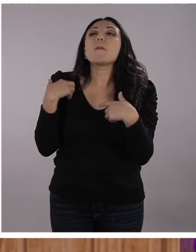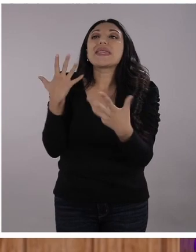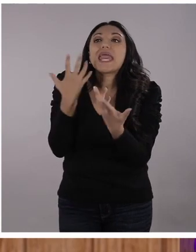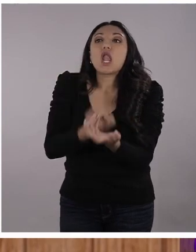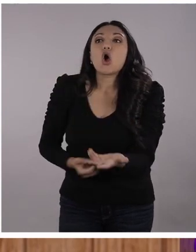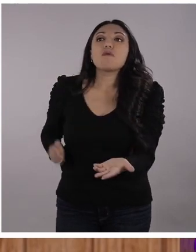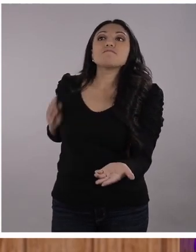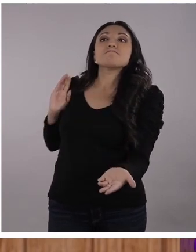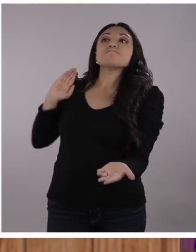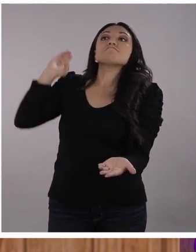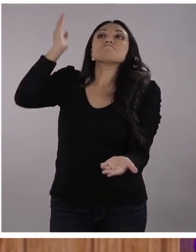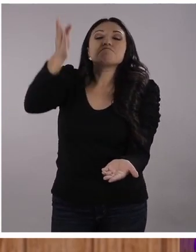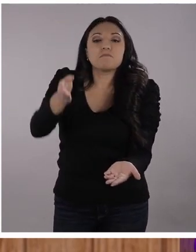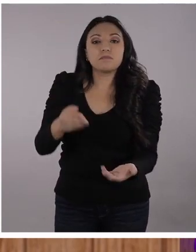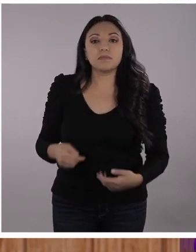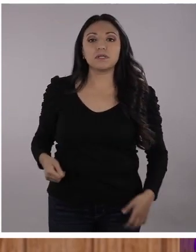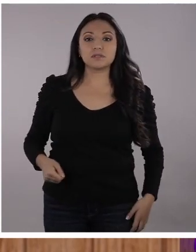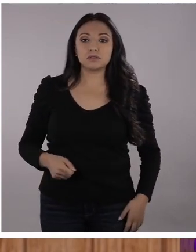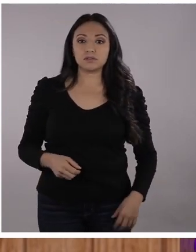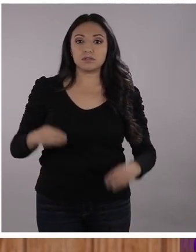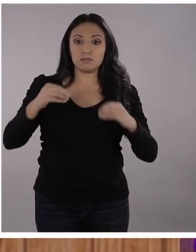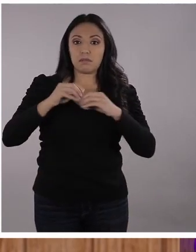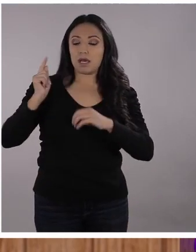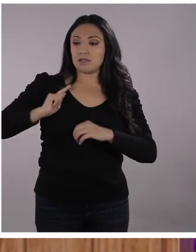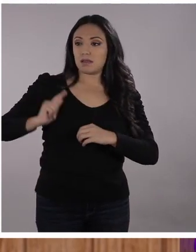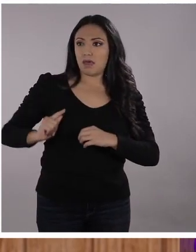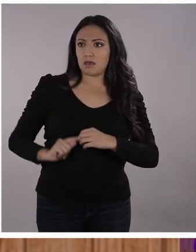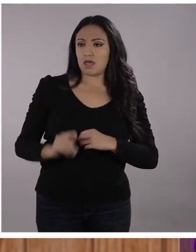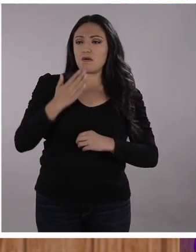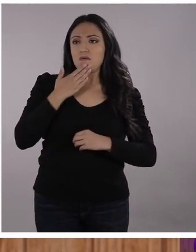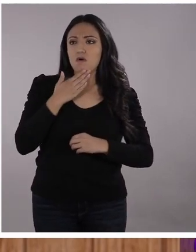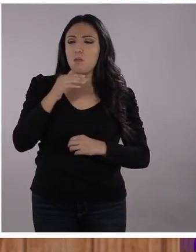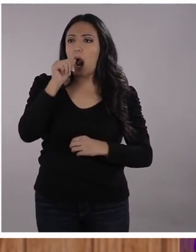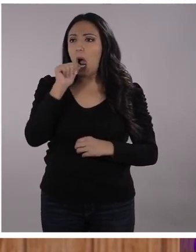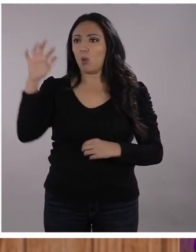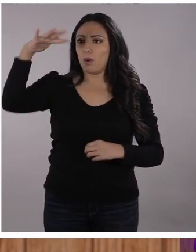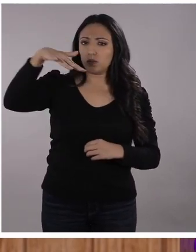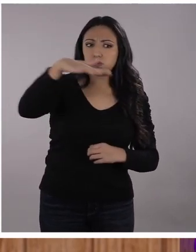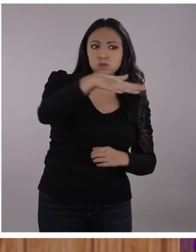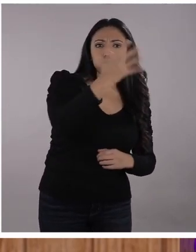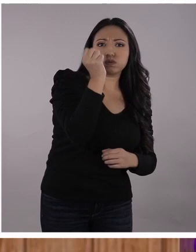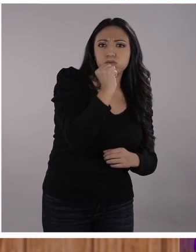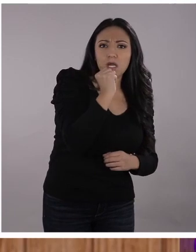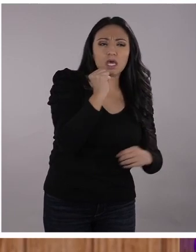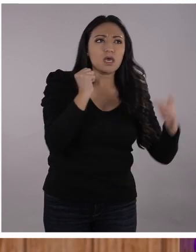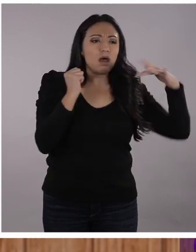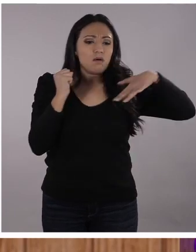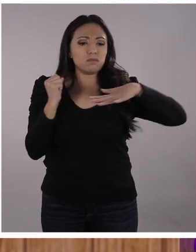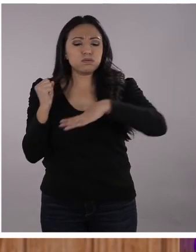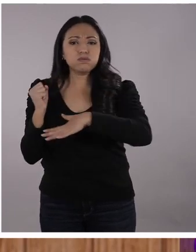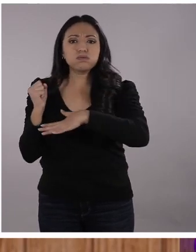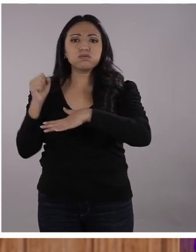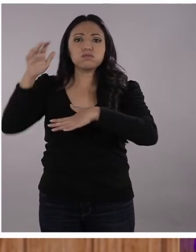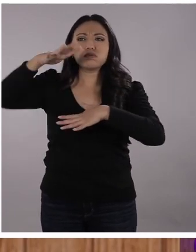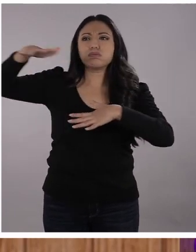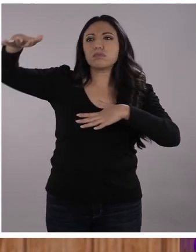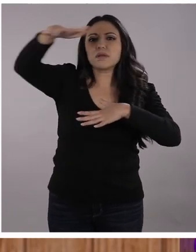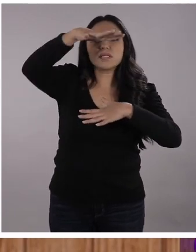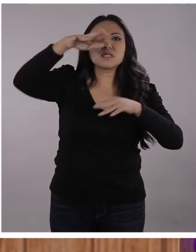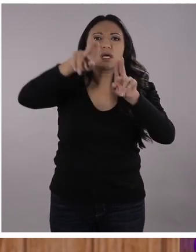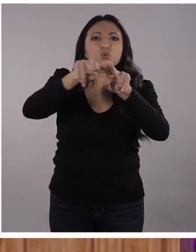detalle sobre el efecto de las corrientes frías y cálidas en los ecosistemas.